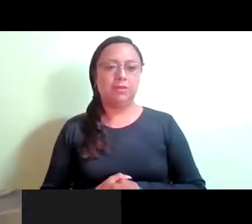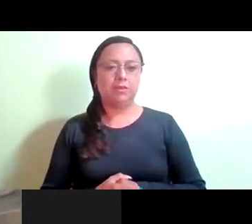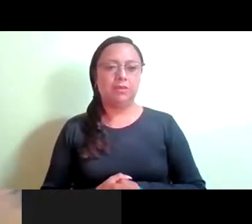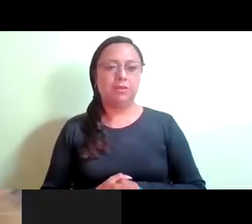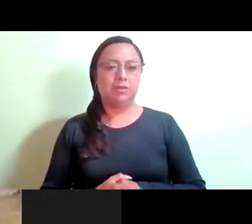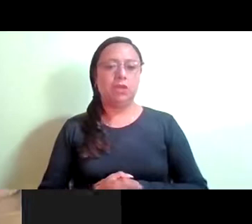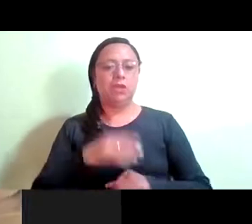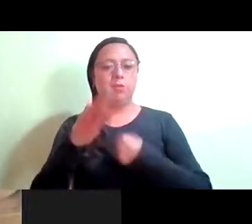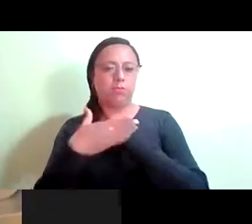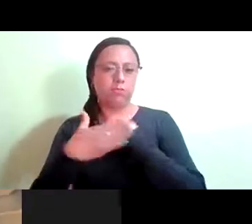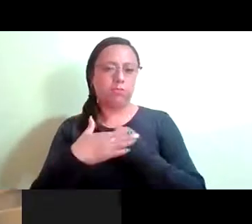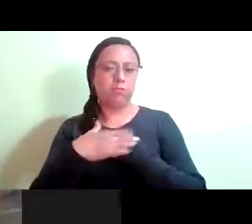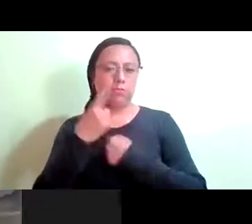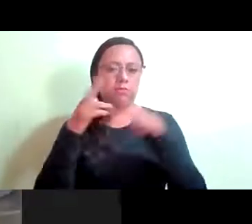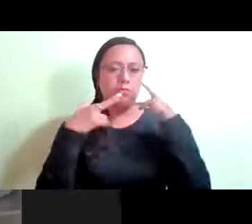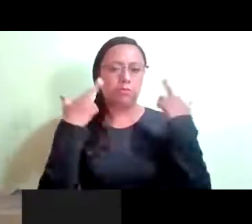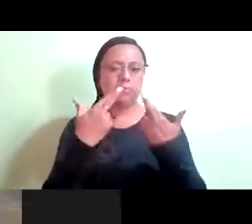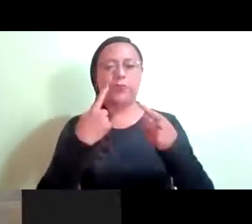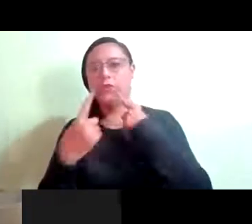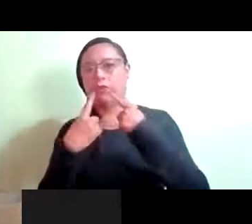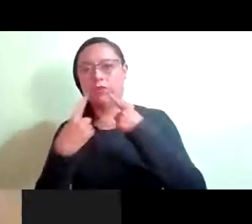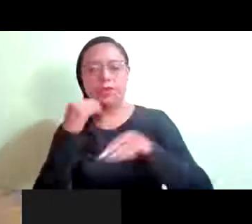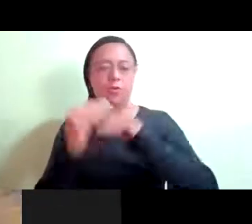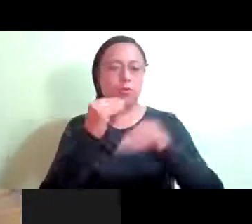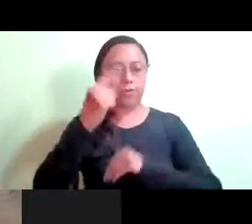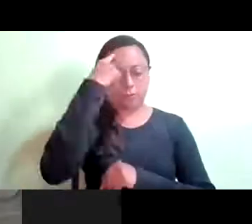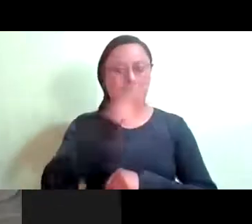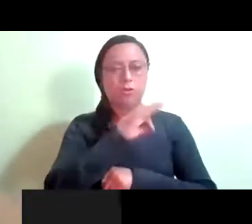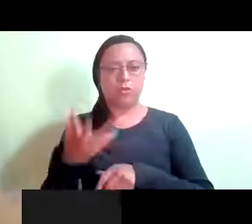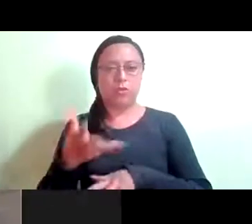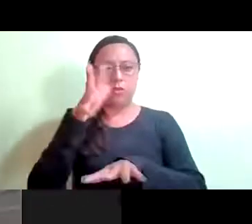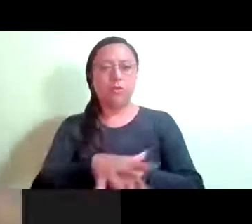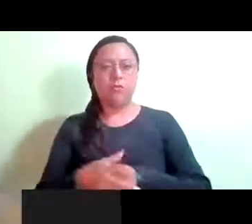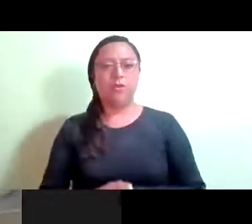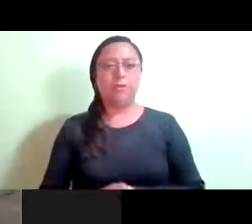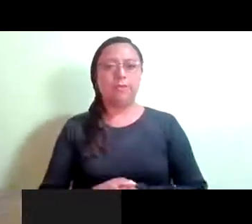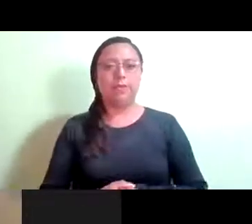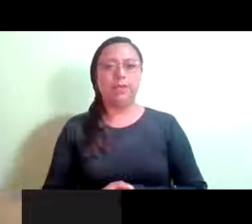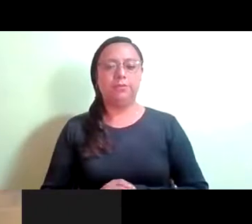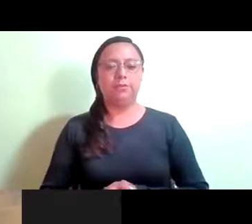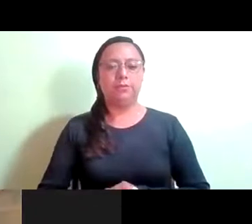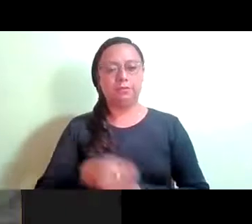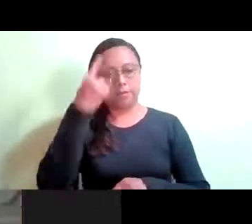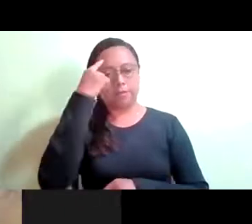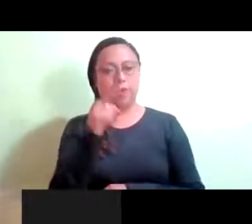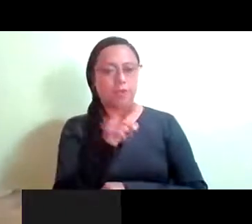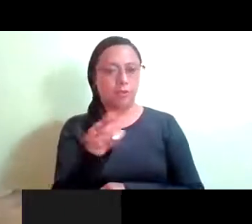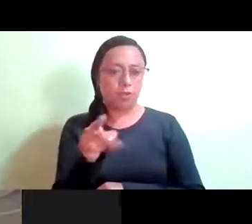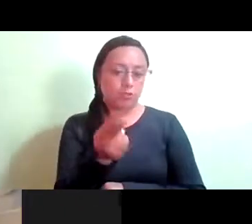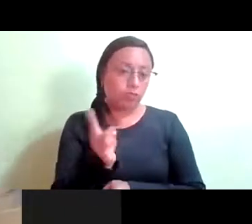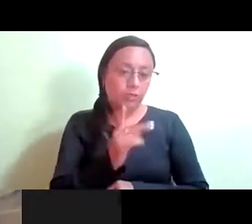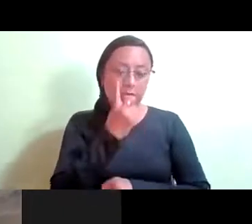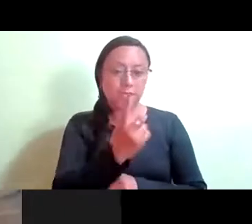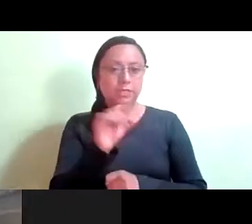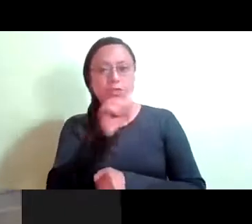reunión de diálogo, de discusión, para que, bueno, quede integrado lo que usted comenta, y, bueno, y, y todos los demás